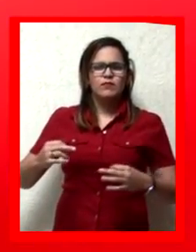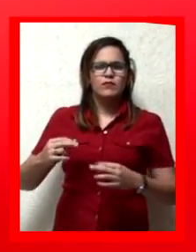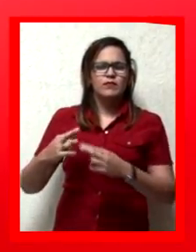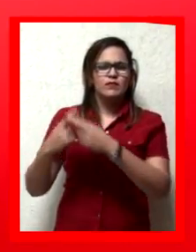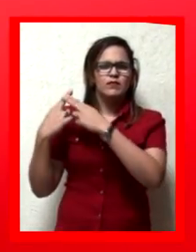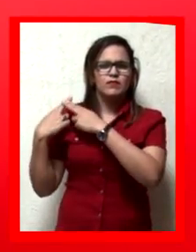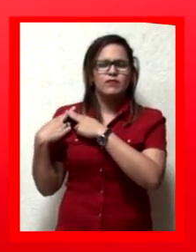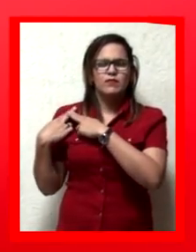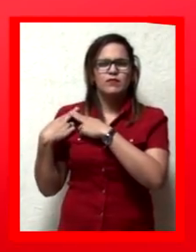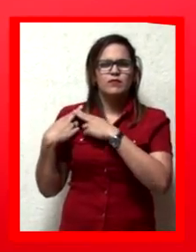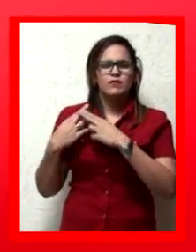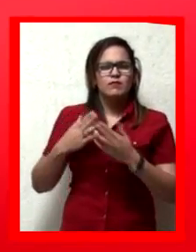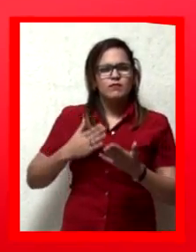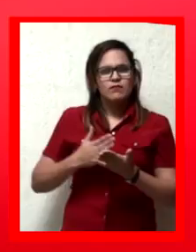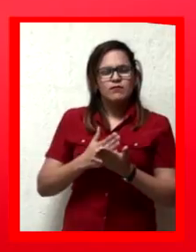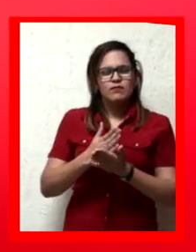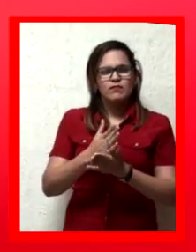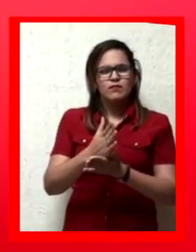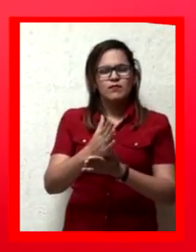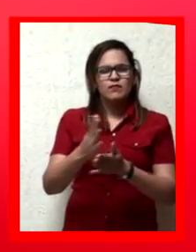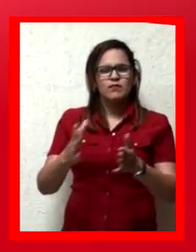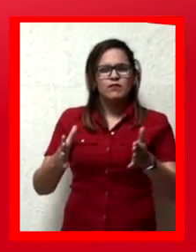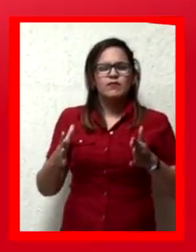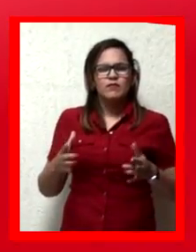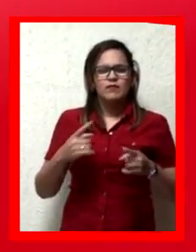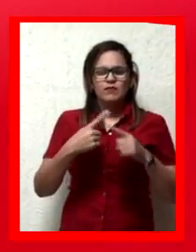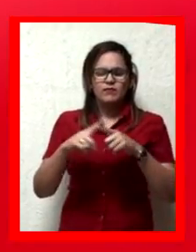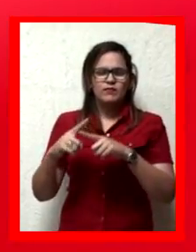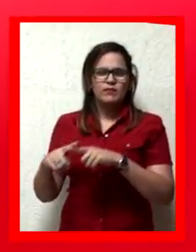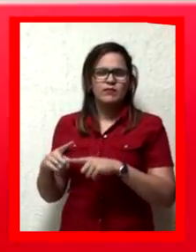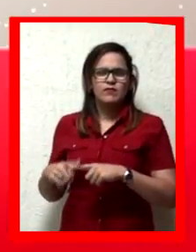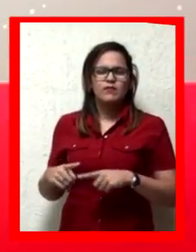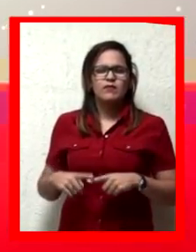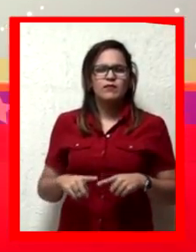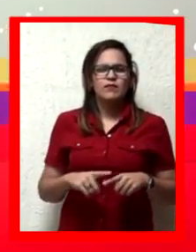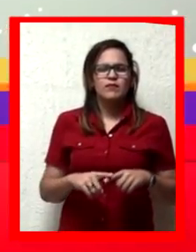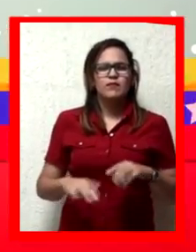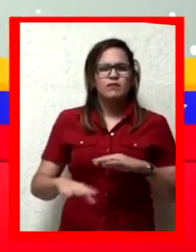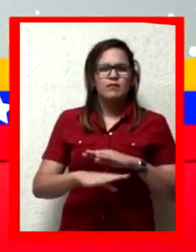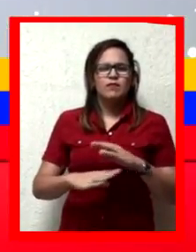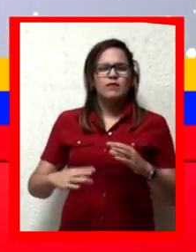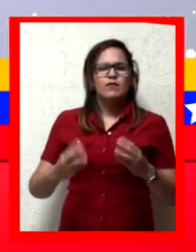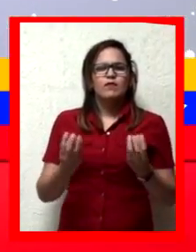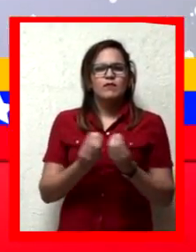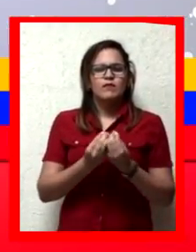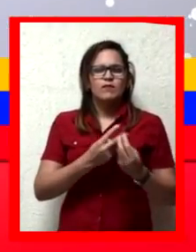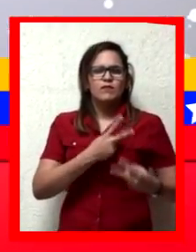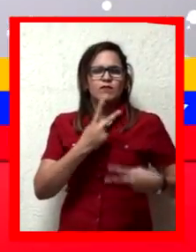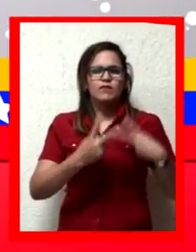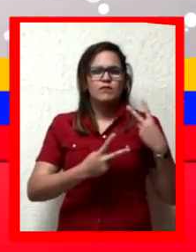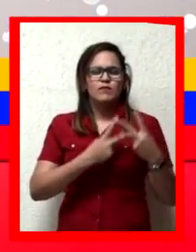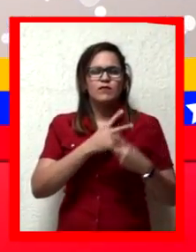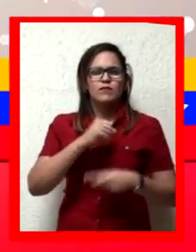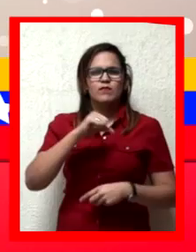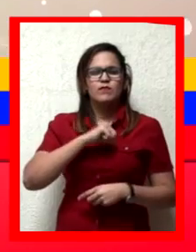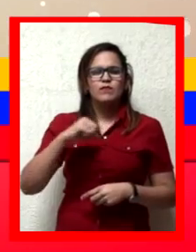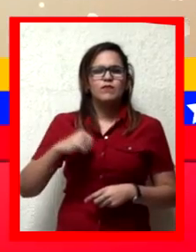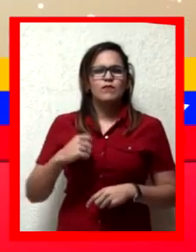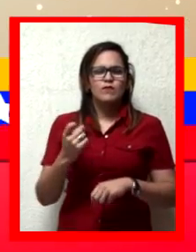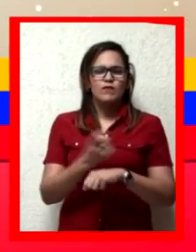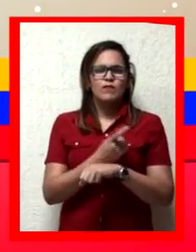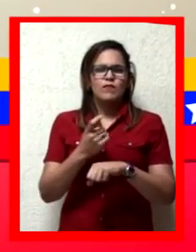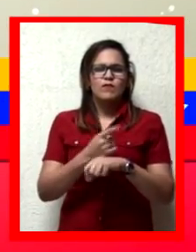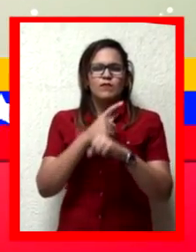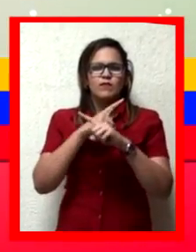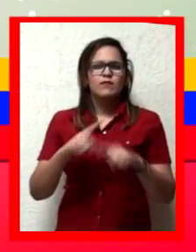hemos alcanzado resultados positivos bajo la premisa de unir voluntades como un solo gobierno